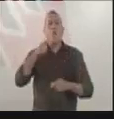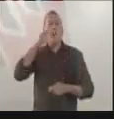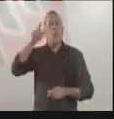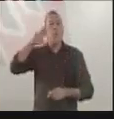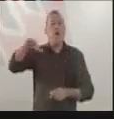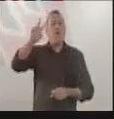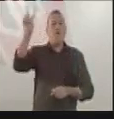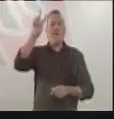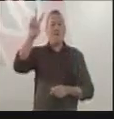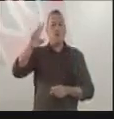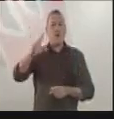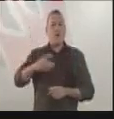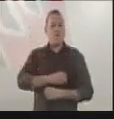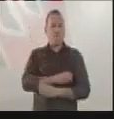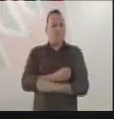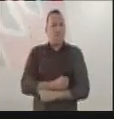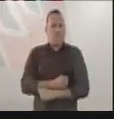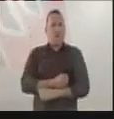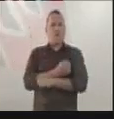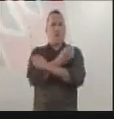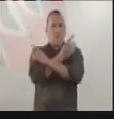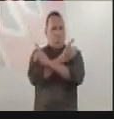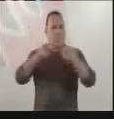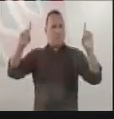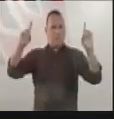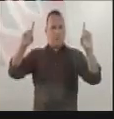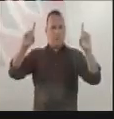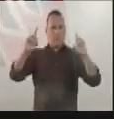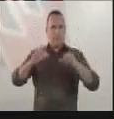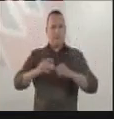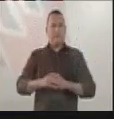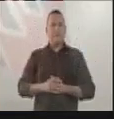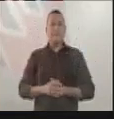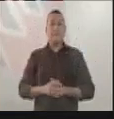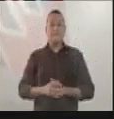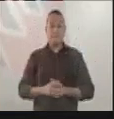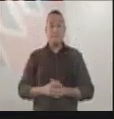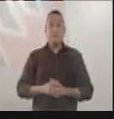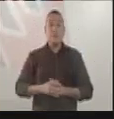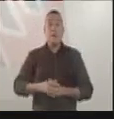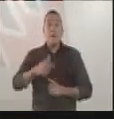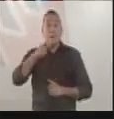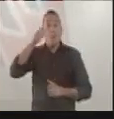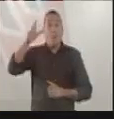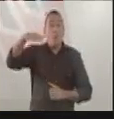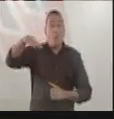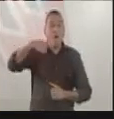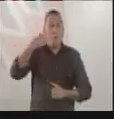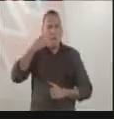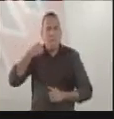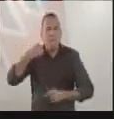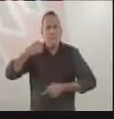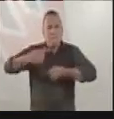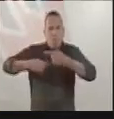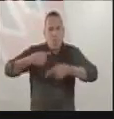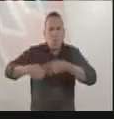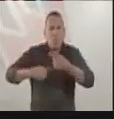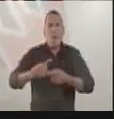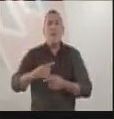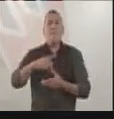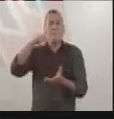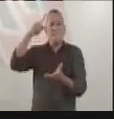reafirmar el talante democrático del pueblo venezolano. Un pueblo acostumbrado a la participación,